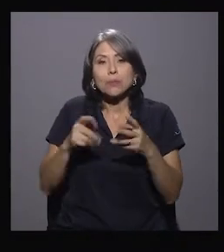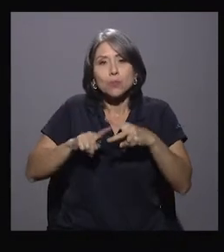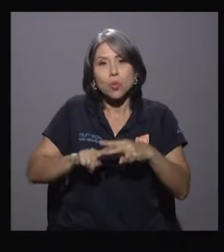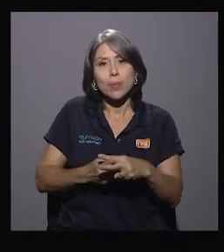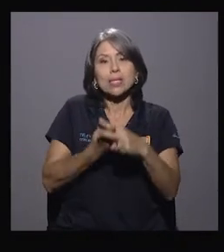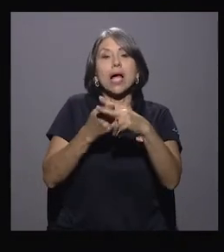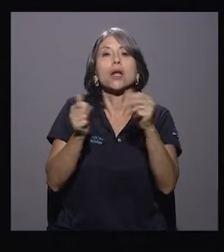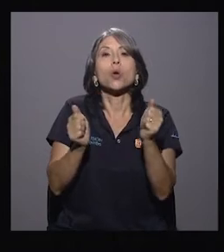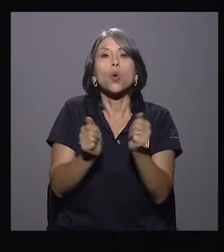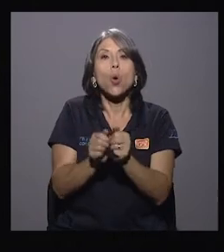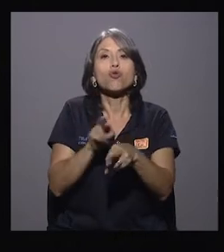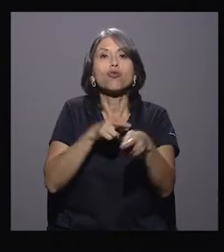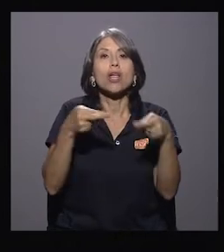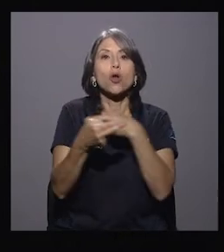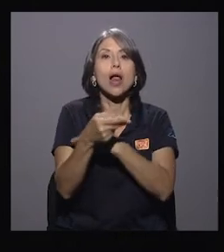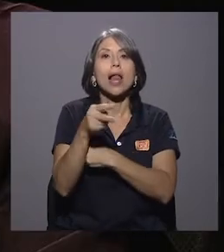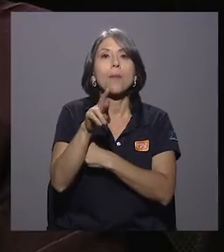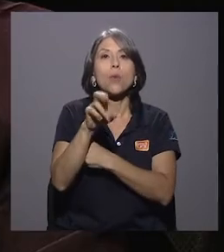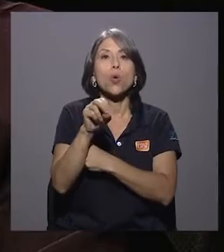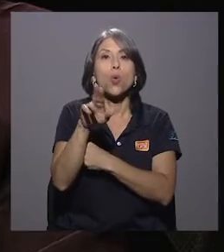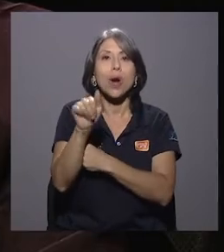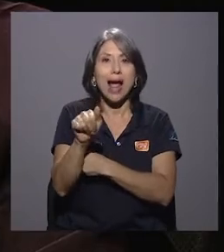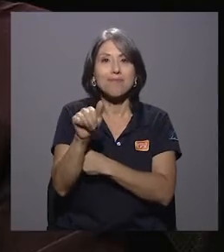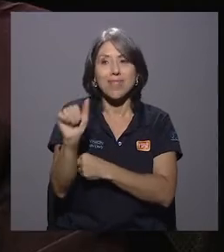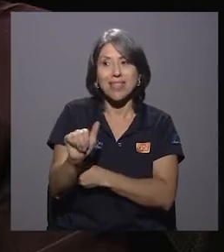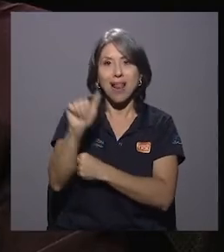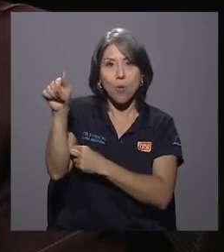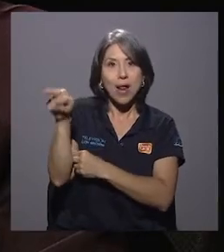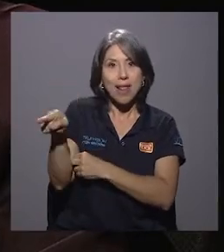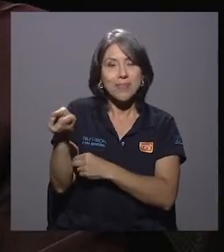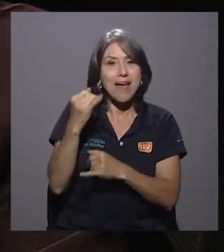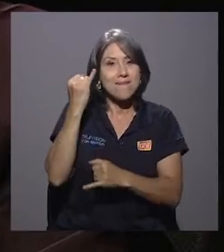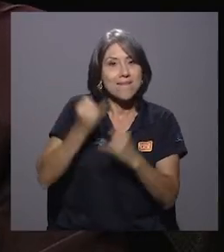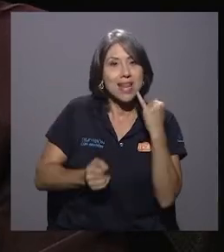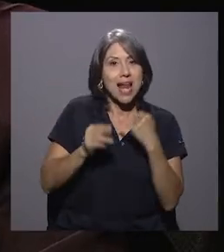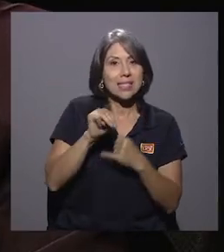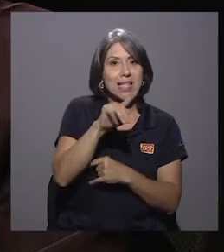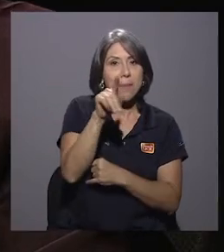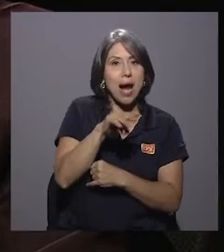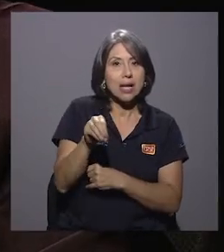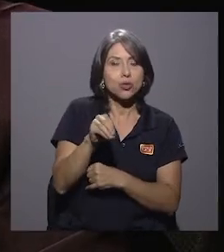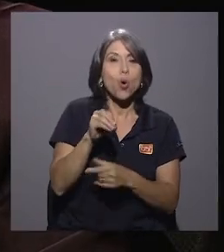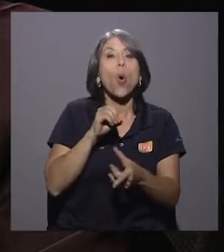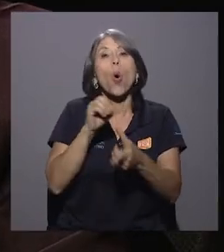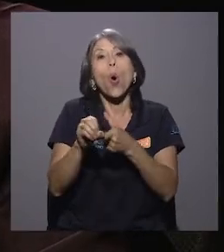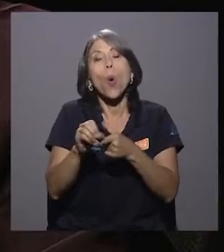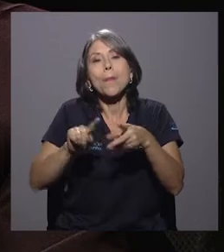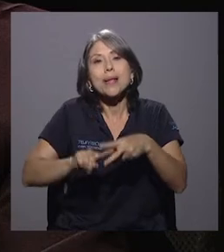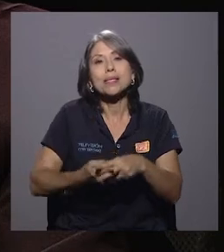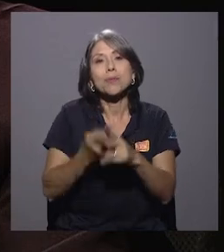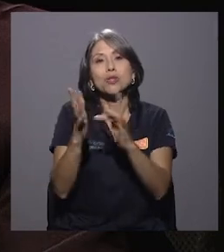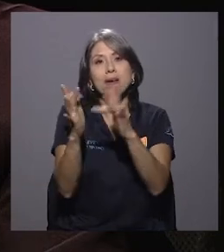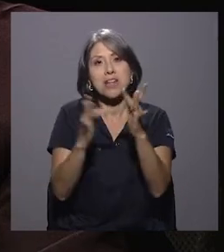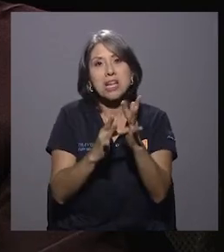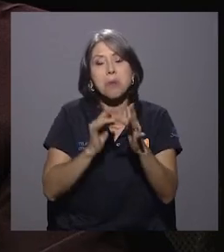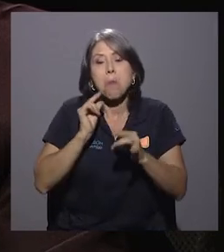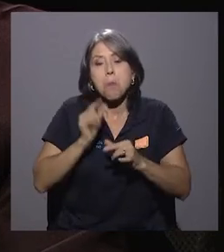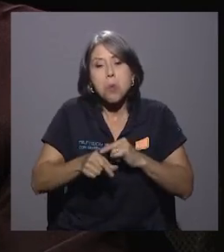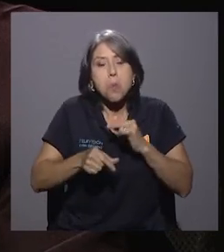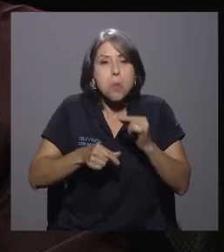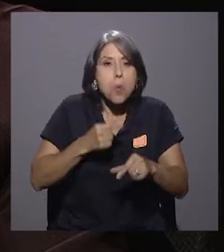la regional de Brunca y de Alajuela a finales de marzo o a principios de abril y de manera paulatina las